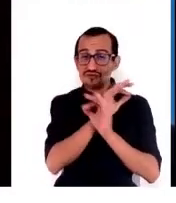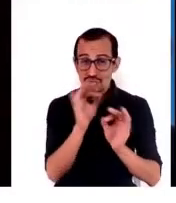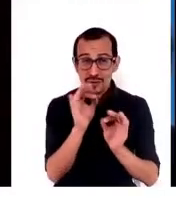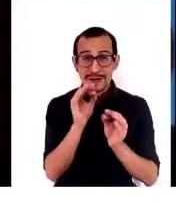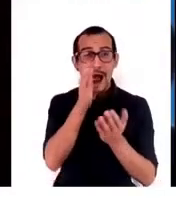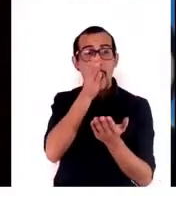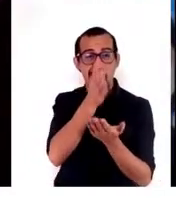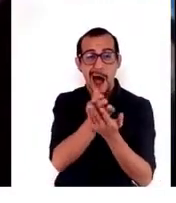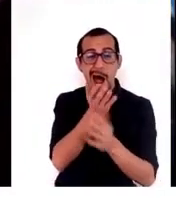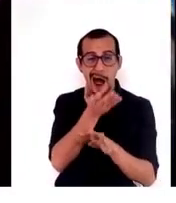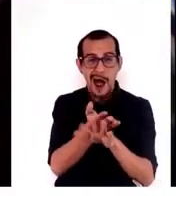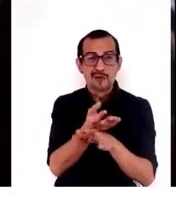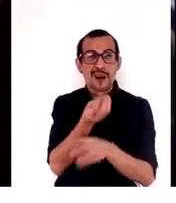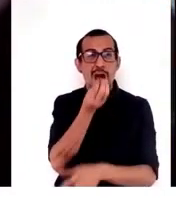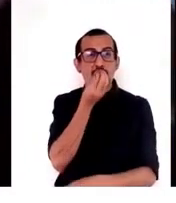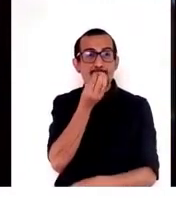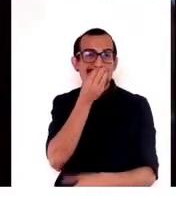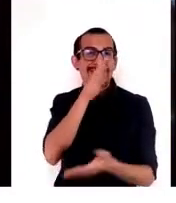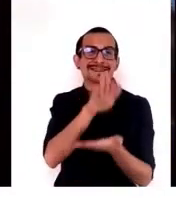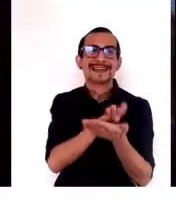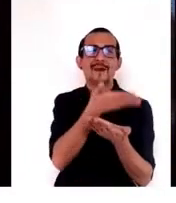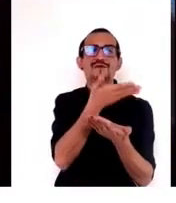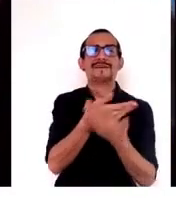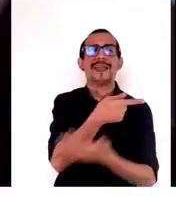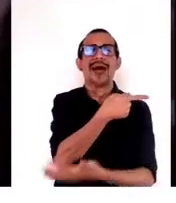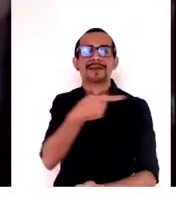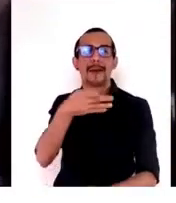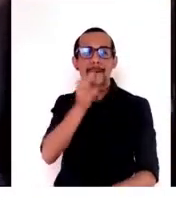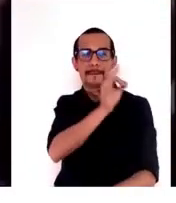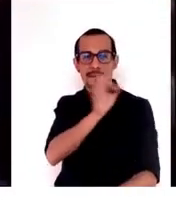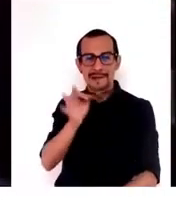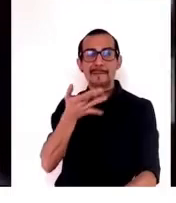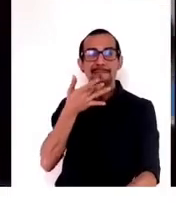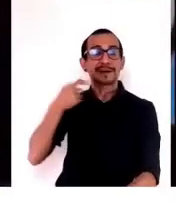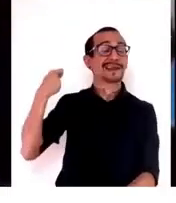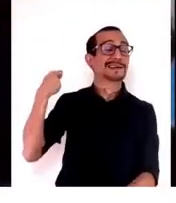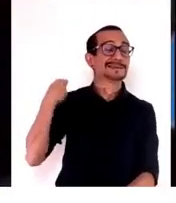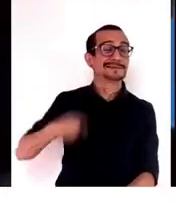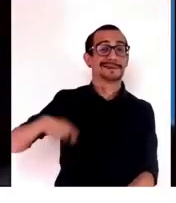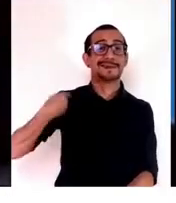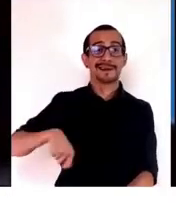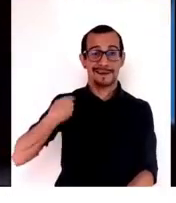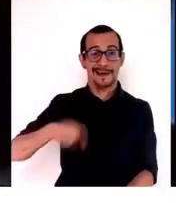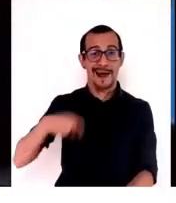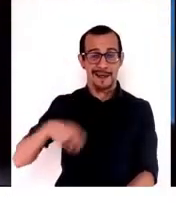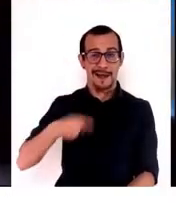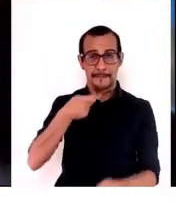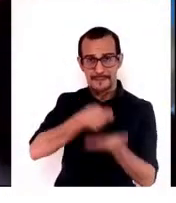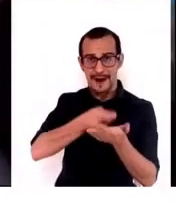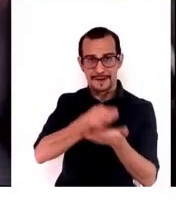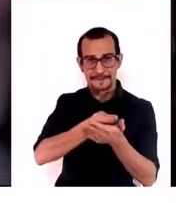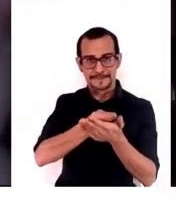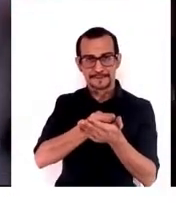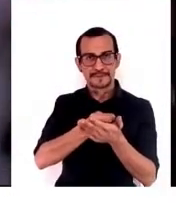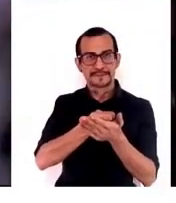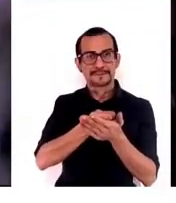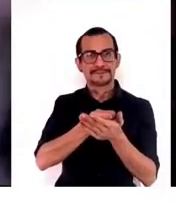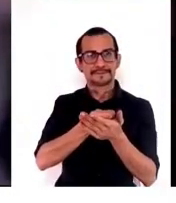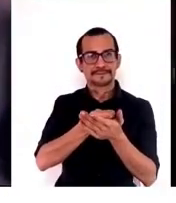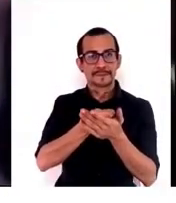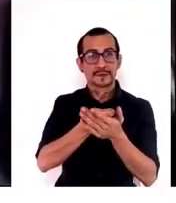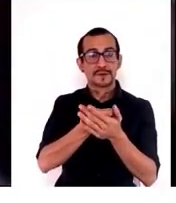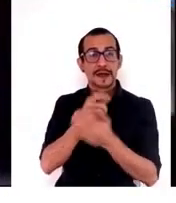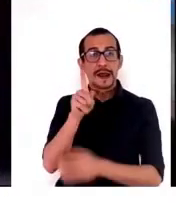una alimentación saludable porque es muy, muy cara. Por lo cual, en el SOFI en